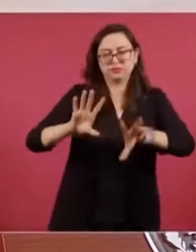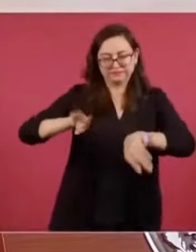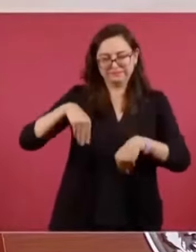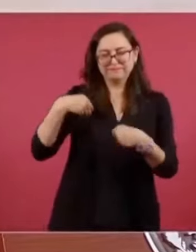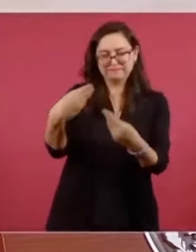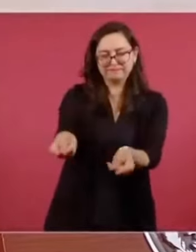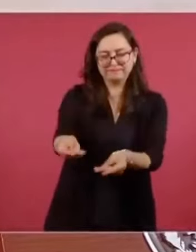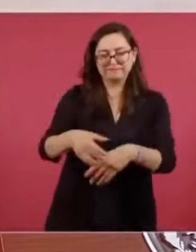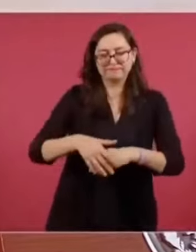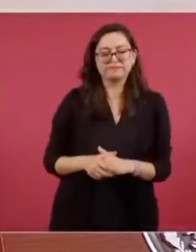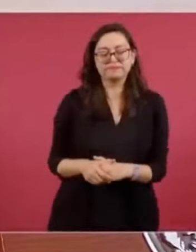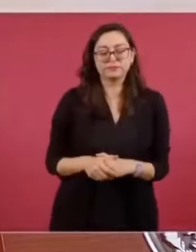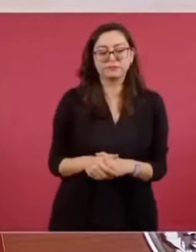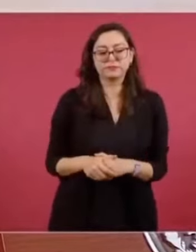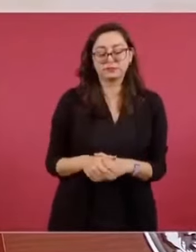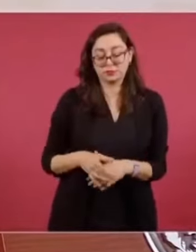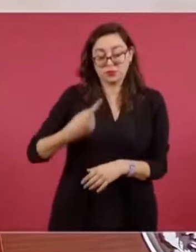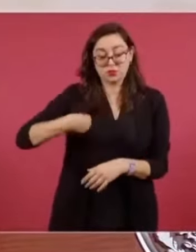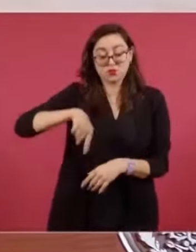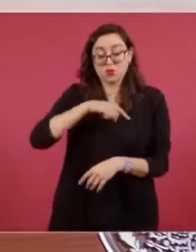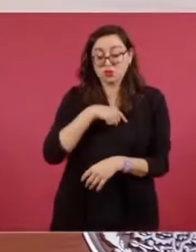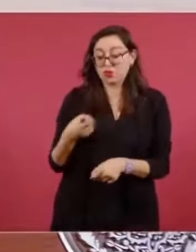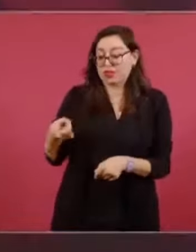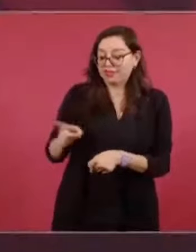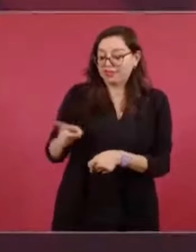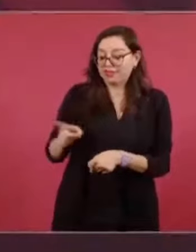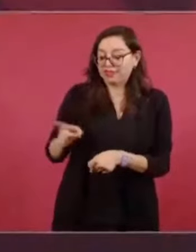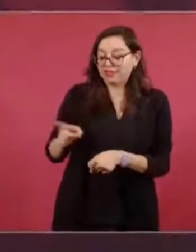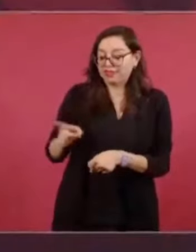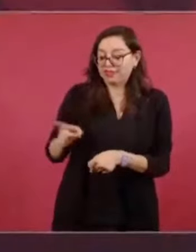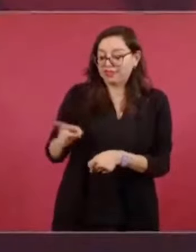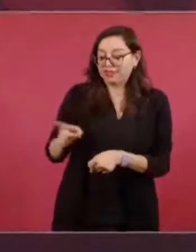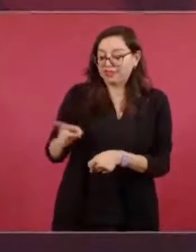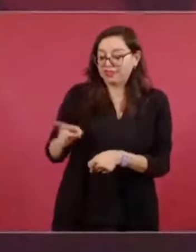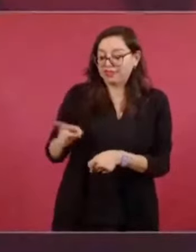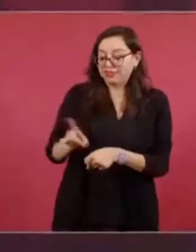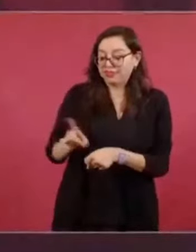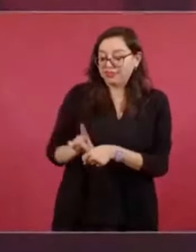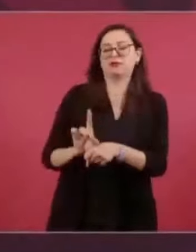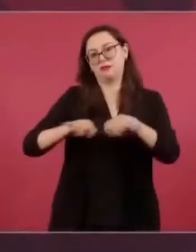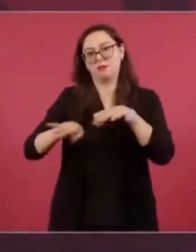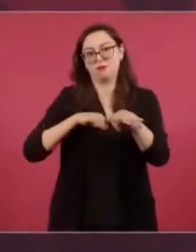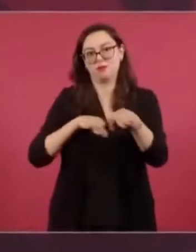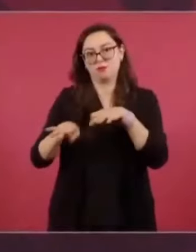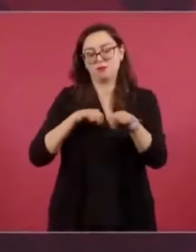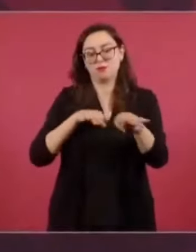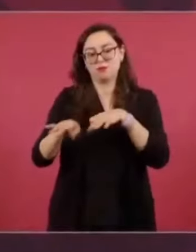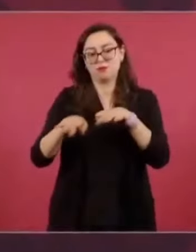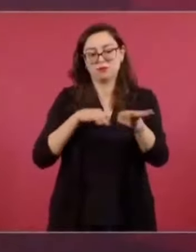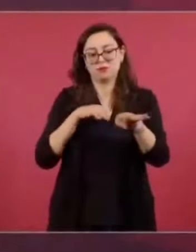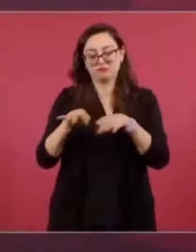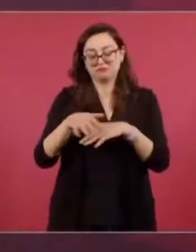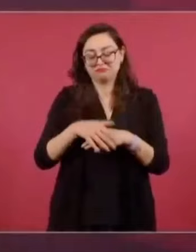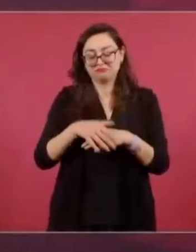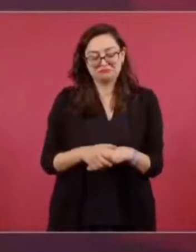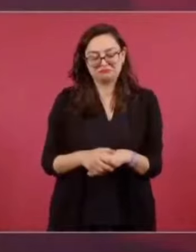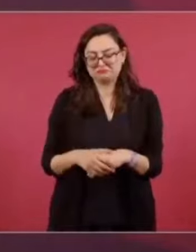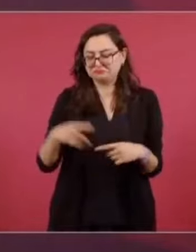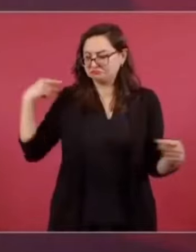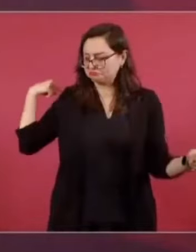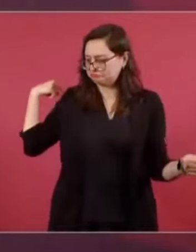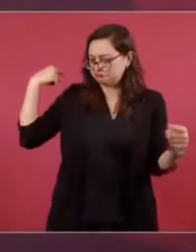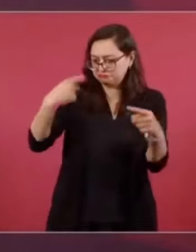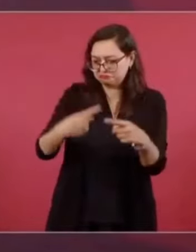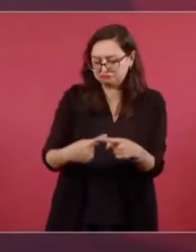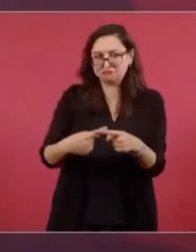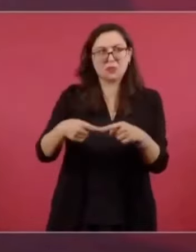No hay un presidente en el mundo y nunca ha habido un presidente en México